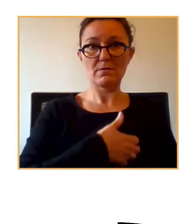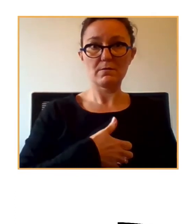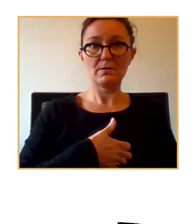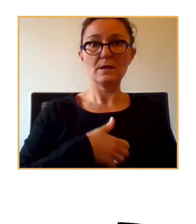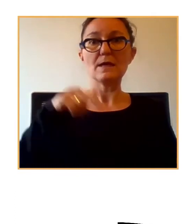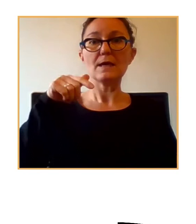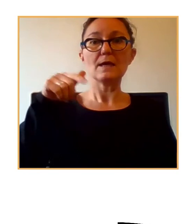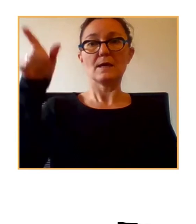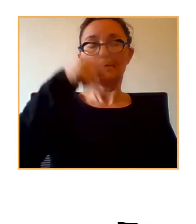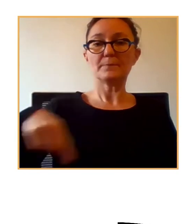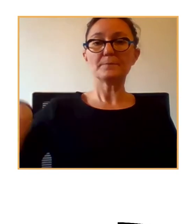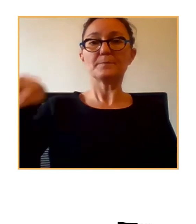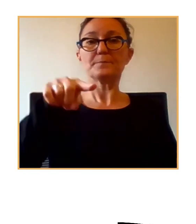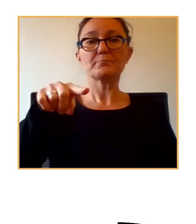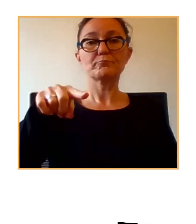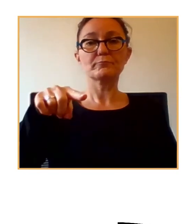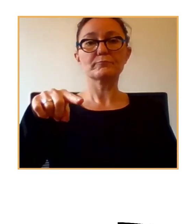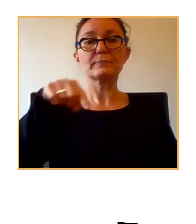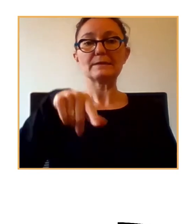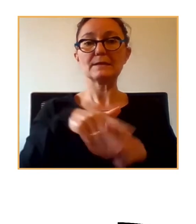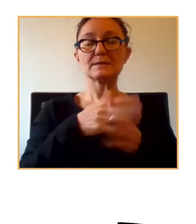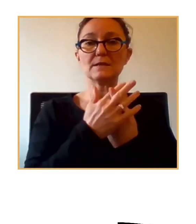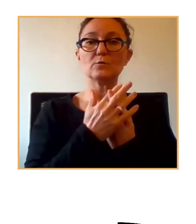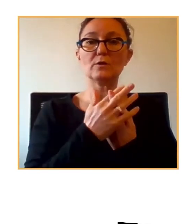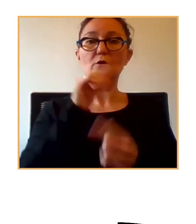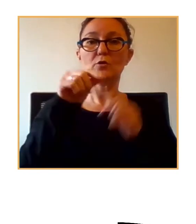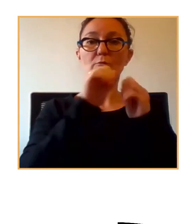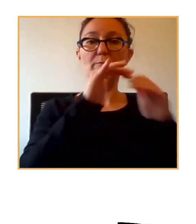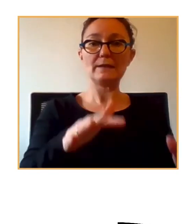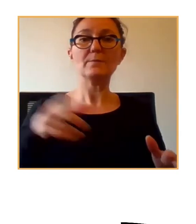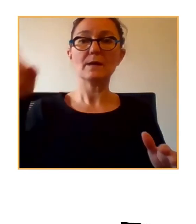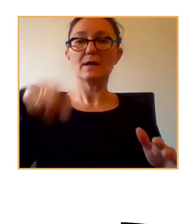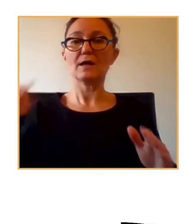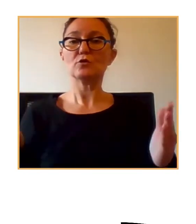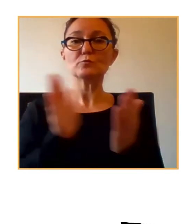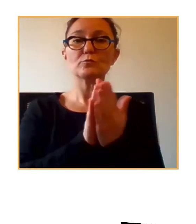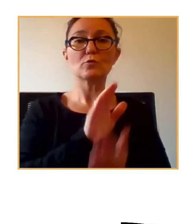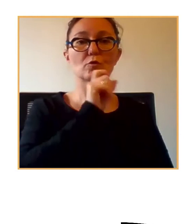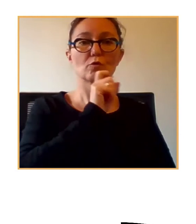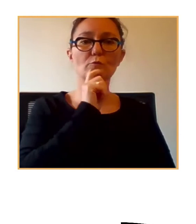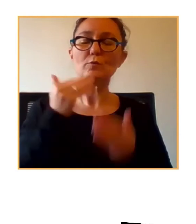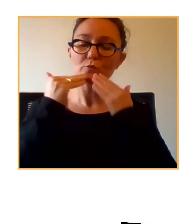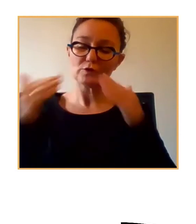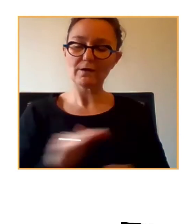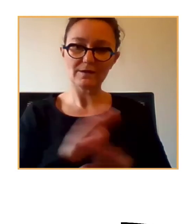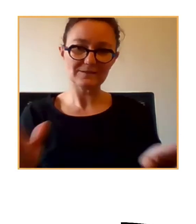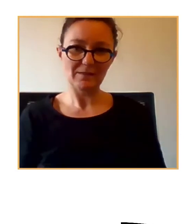estos problemas de la pandemia, derivados de la pandemia. Muchas gracias. Nada más.